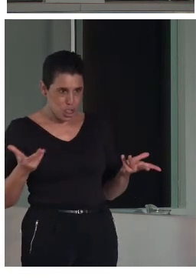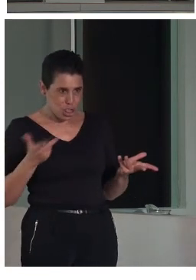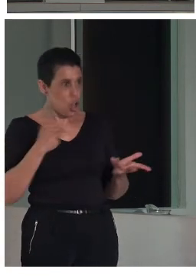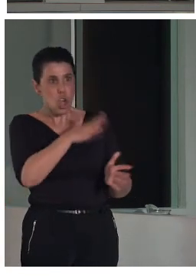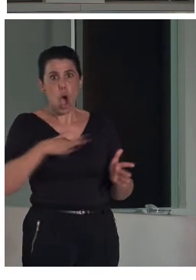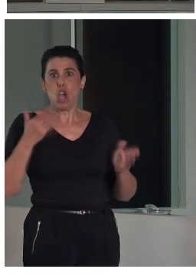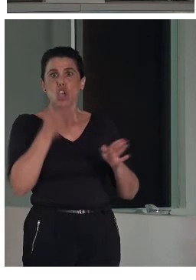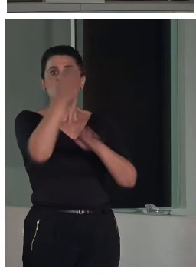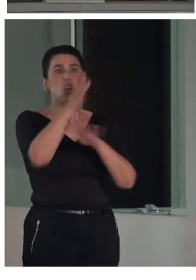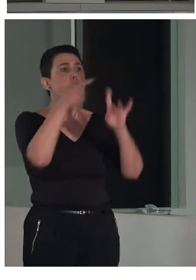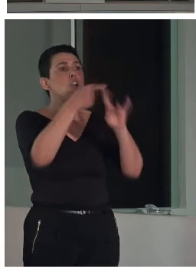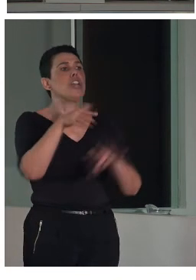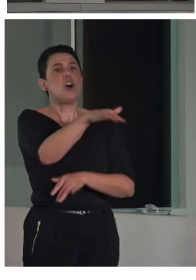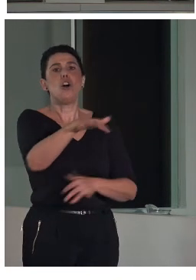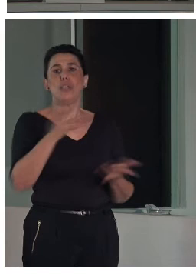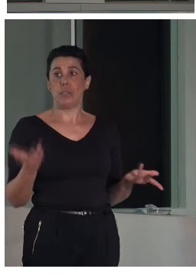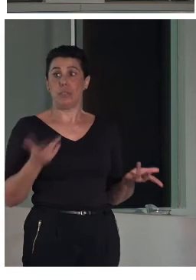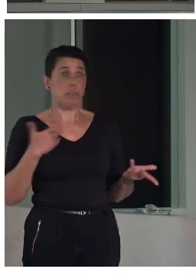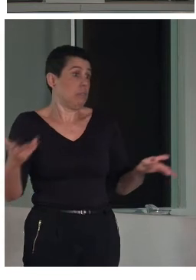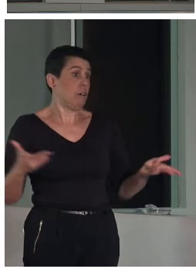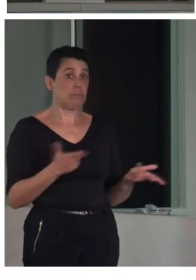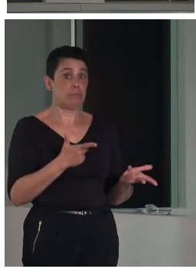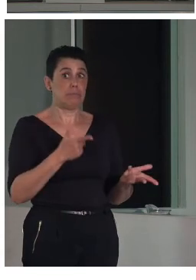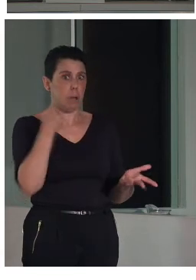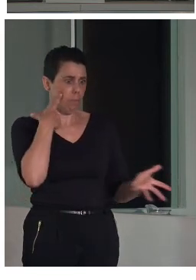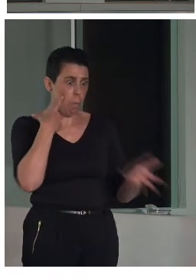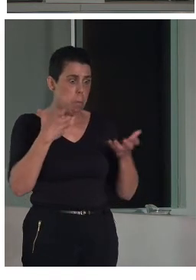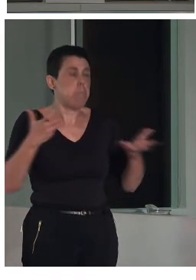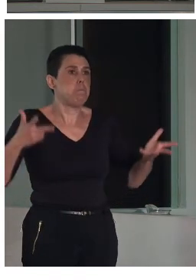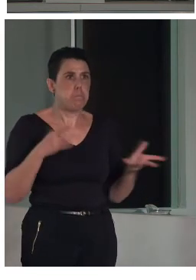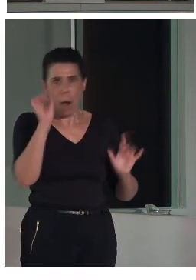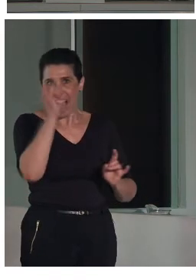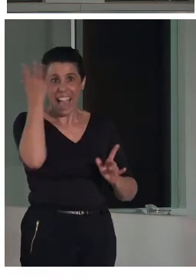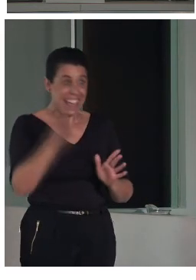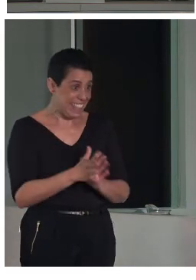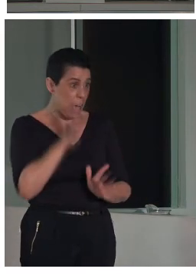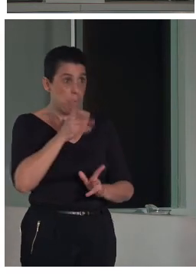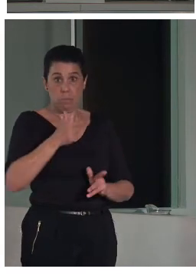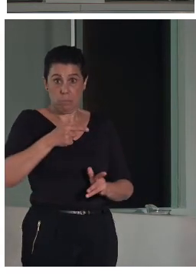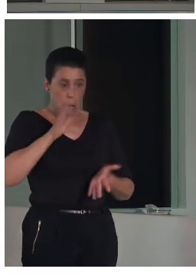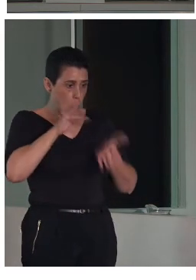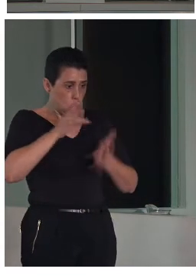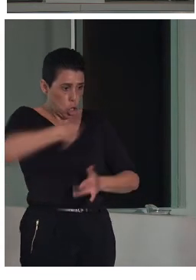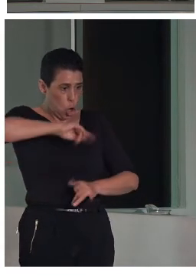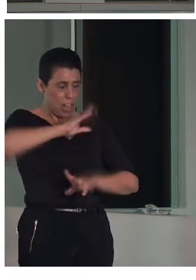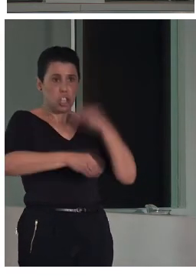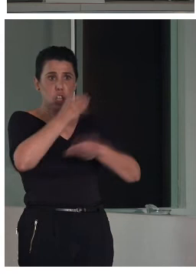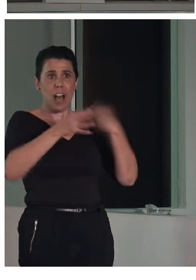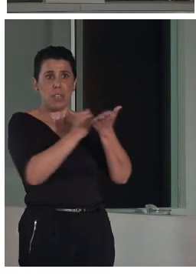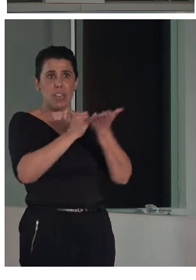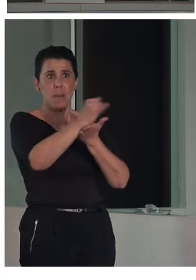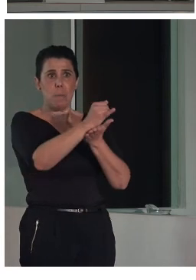tuvimos que hacer porque es que además saltó a la vista y cuando digo saltó a la vista es porque nosotros cuando hacemos estos planos nos llevamos grupos de personas